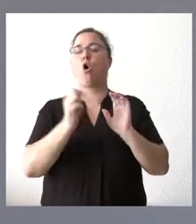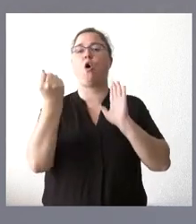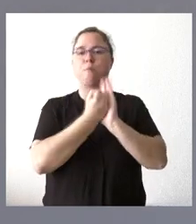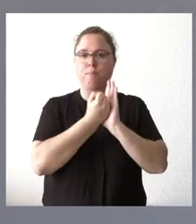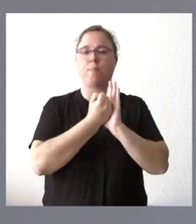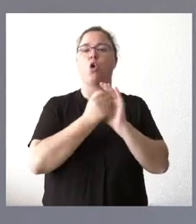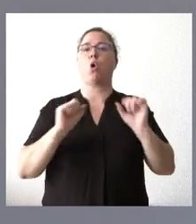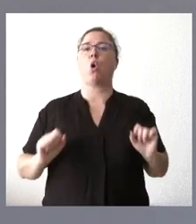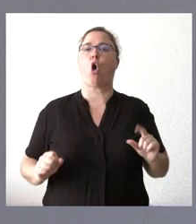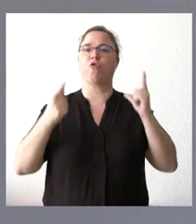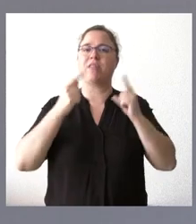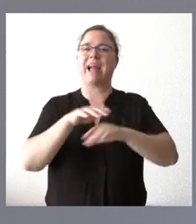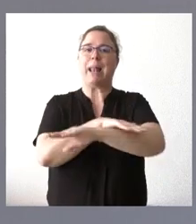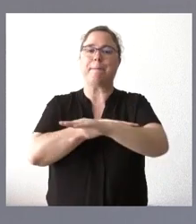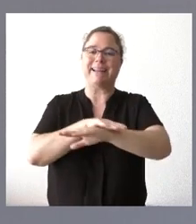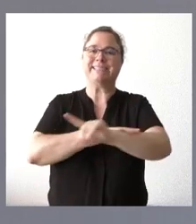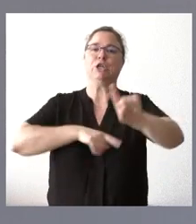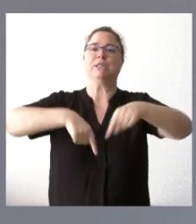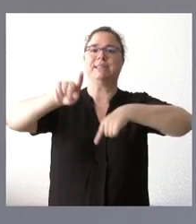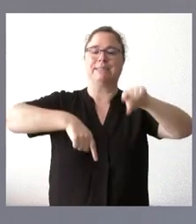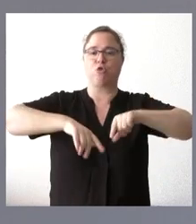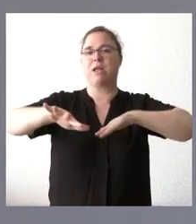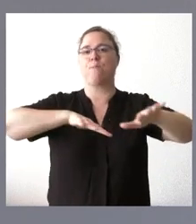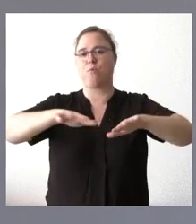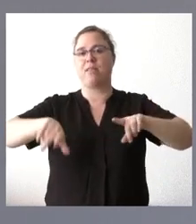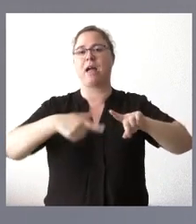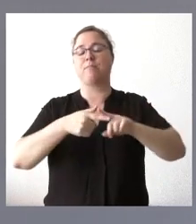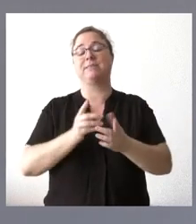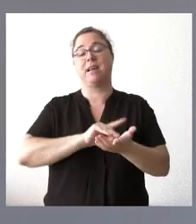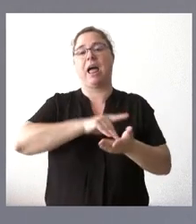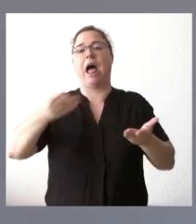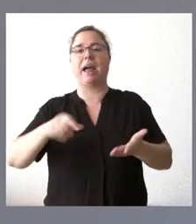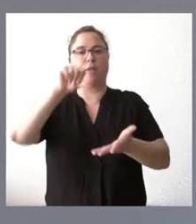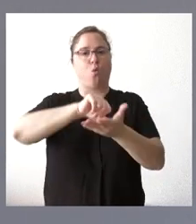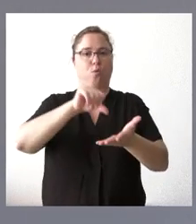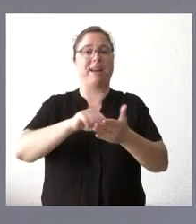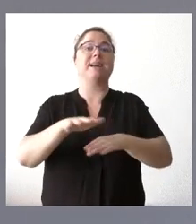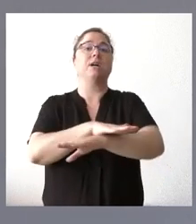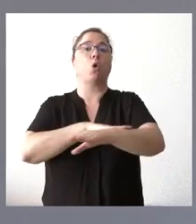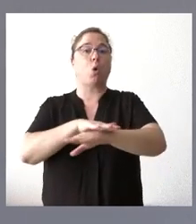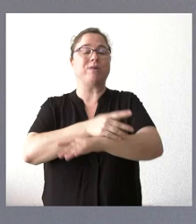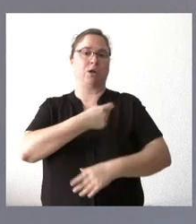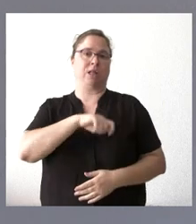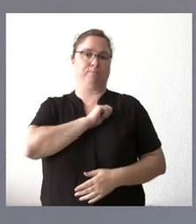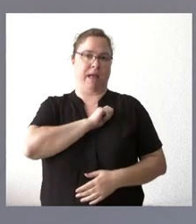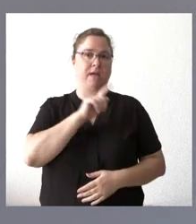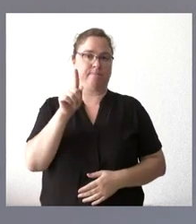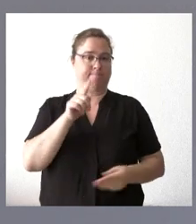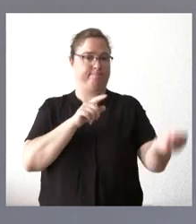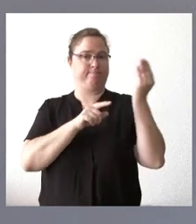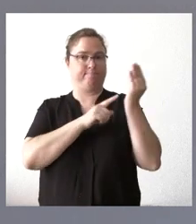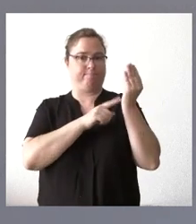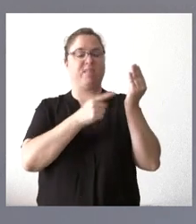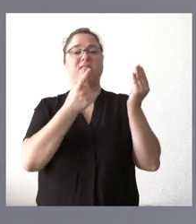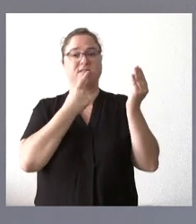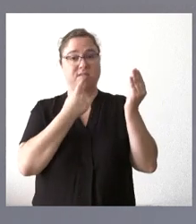del Ministerio de Transporte, Movilidad y Agenda Urbana del Gobierno de España, en el que se afirma